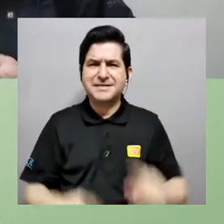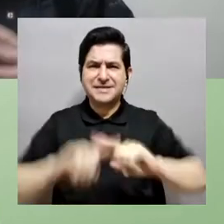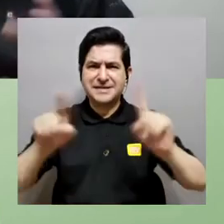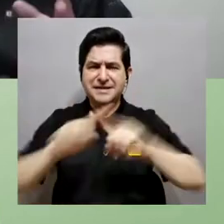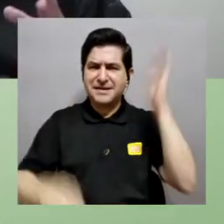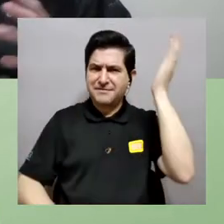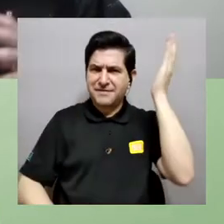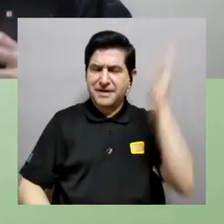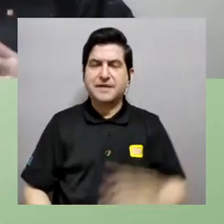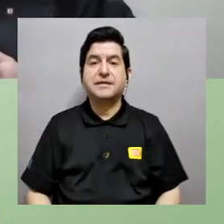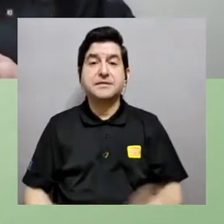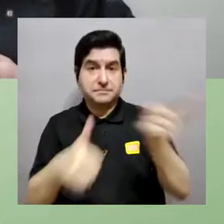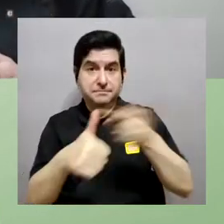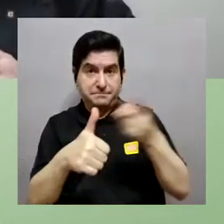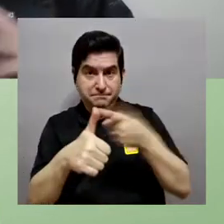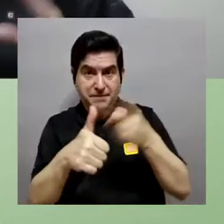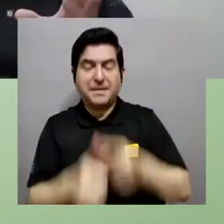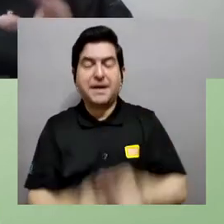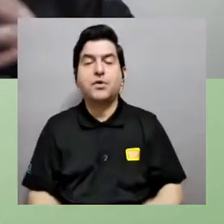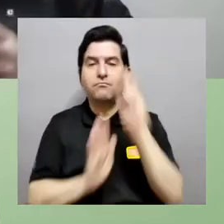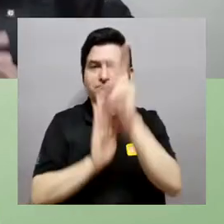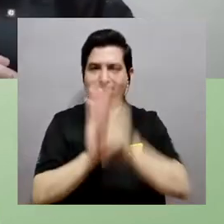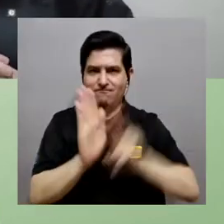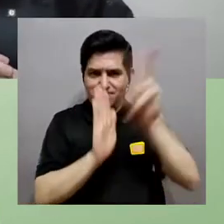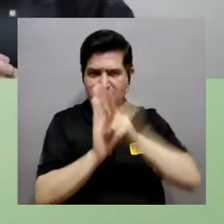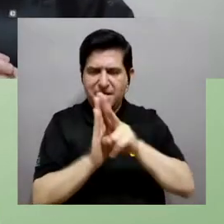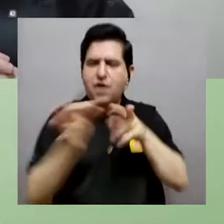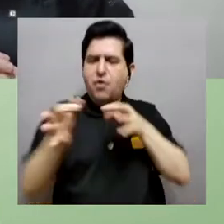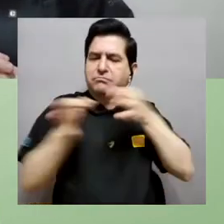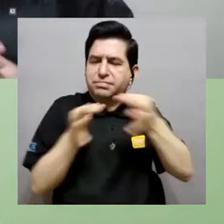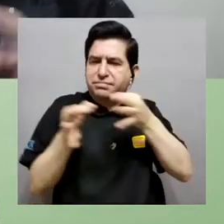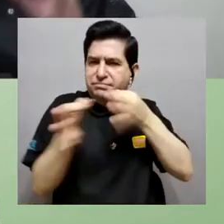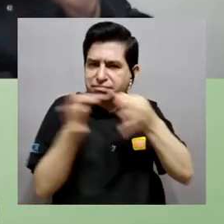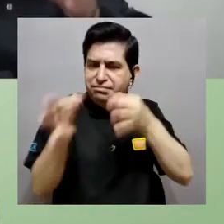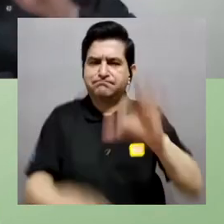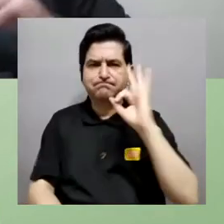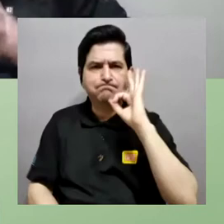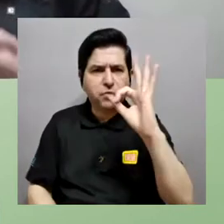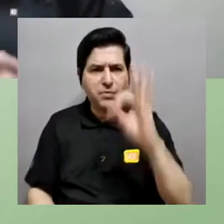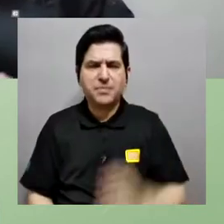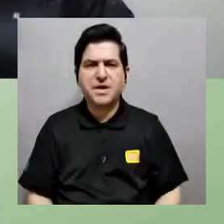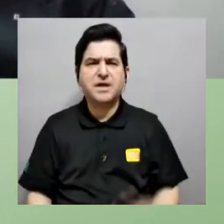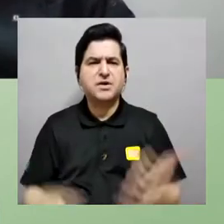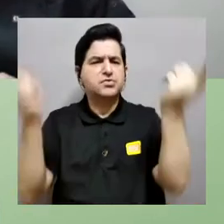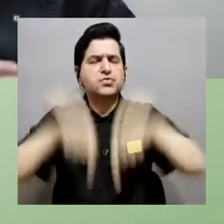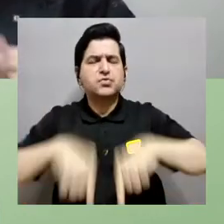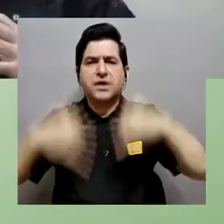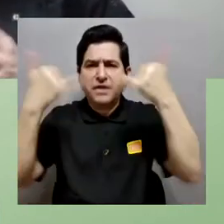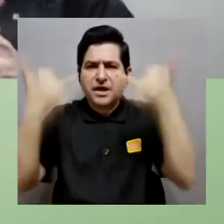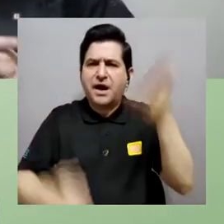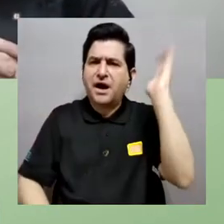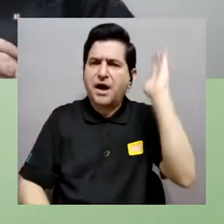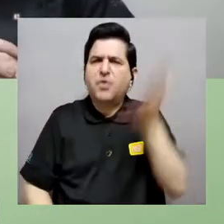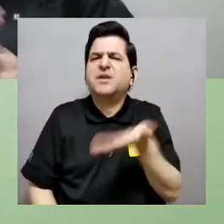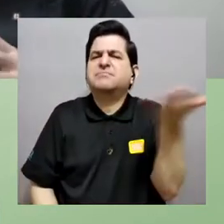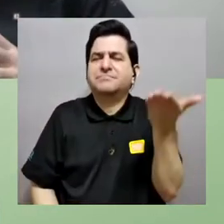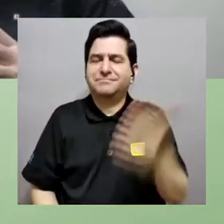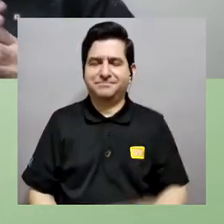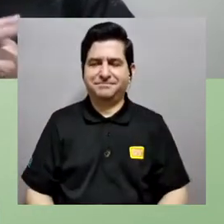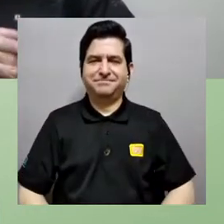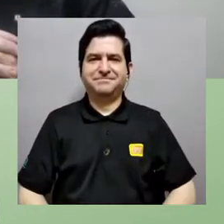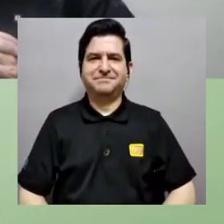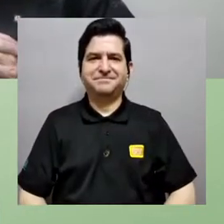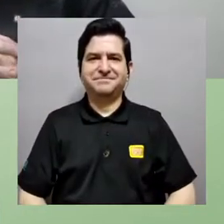conferencias primero vamos a ver este video en el cual nos van a explicar muy bien qué es lo que va a estar ocurriendo en este ciclo de conferencias,